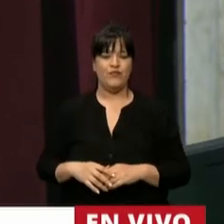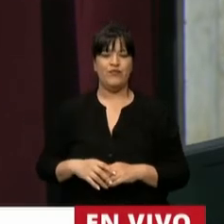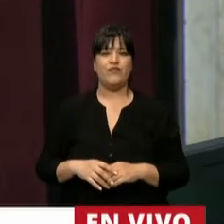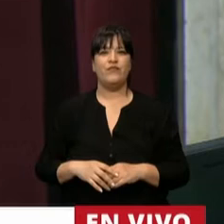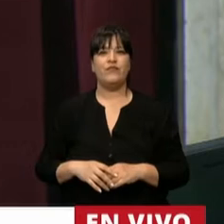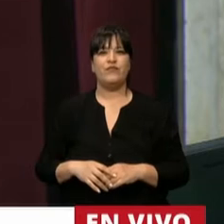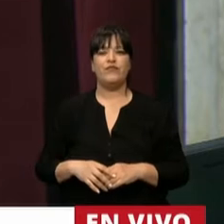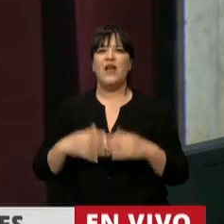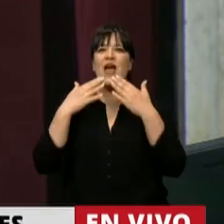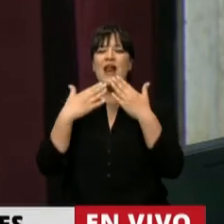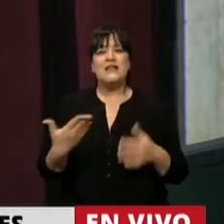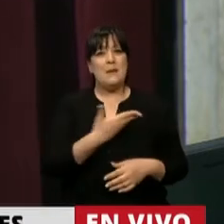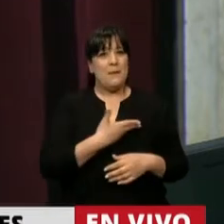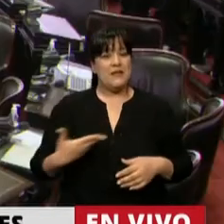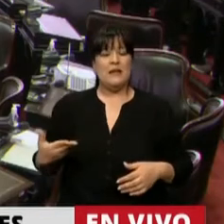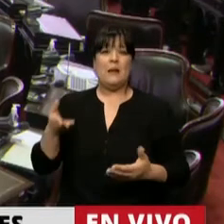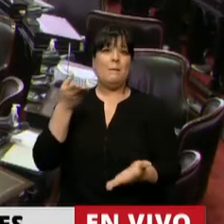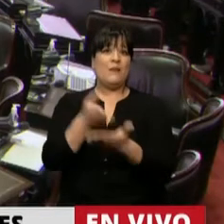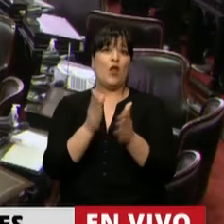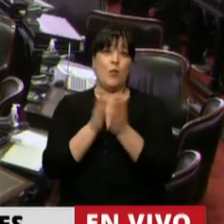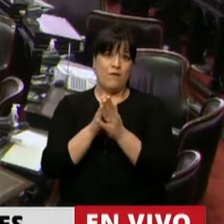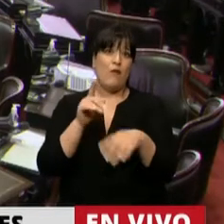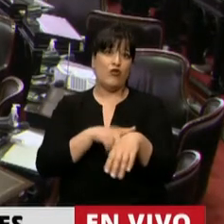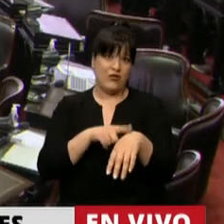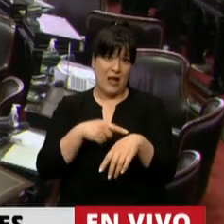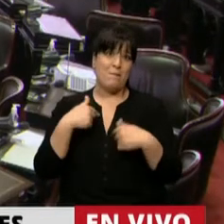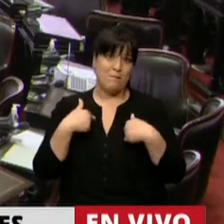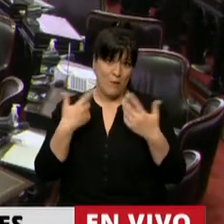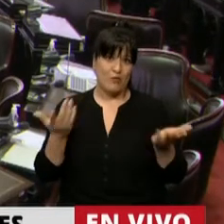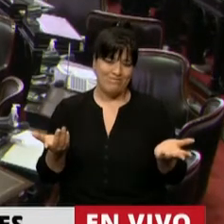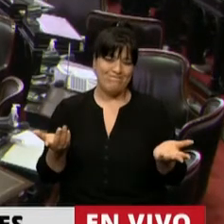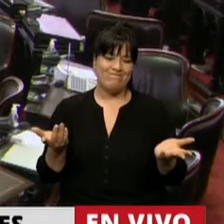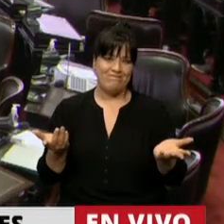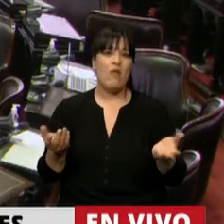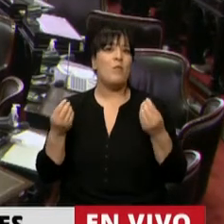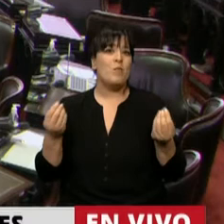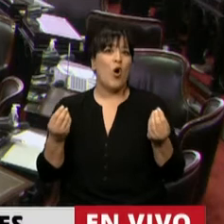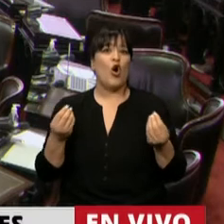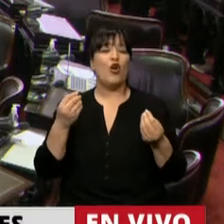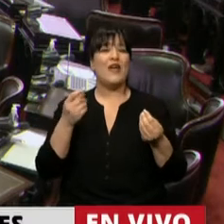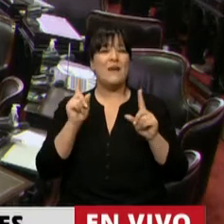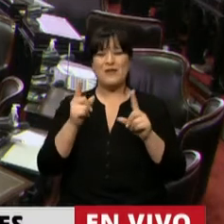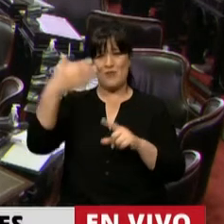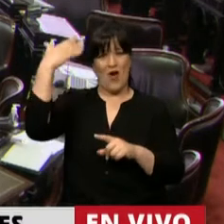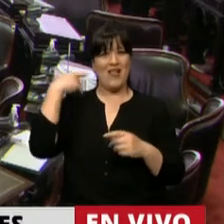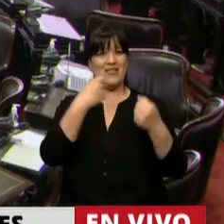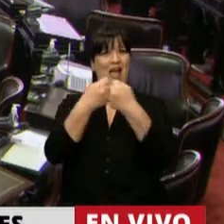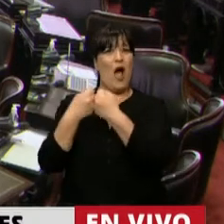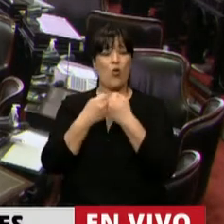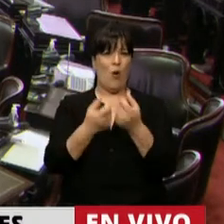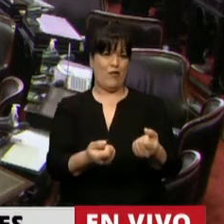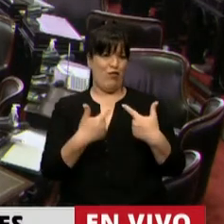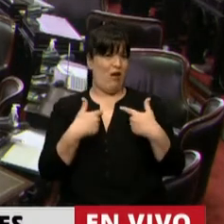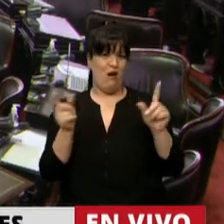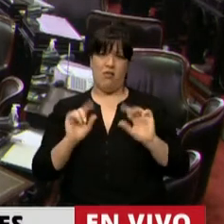Gracias, Presidente. Le pido que contemple el tiempo, ya que no es el tiempo acordado el que nos